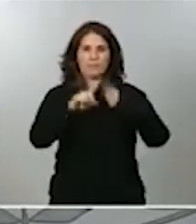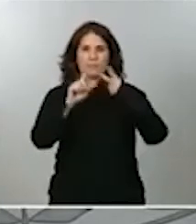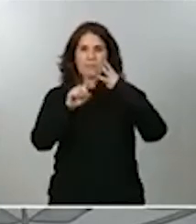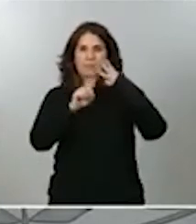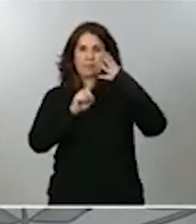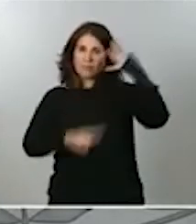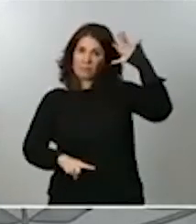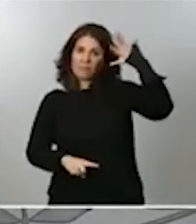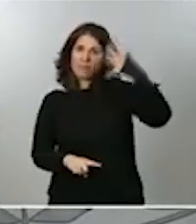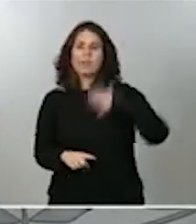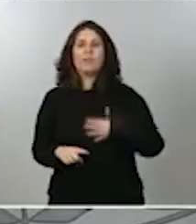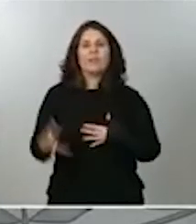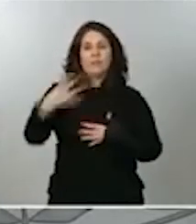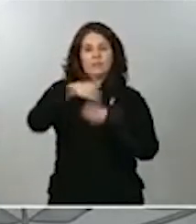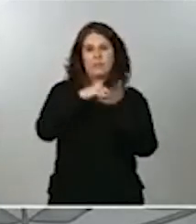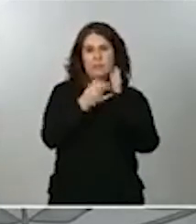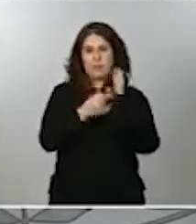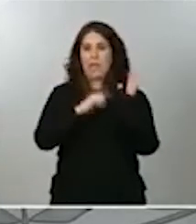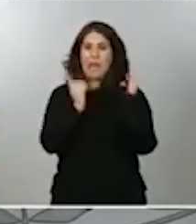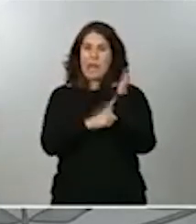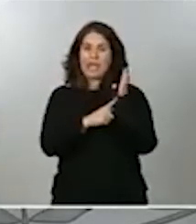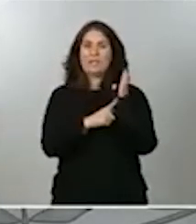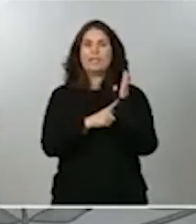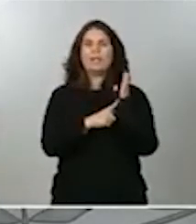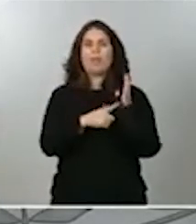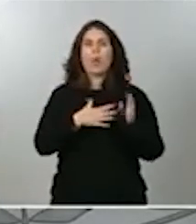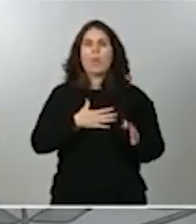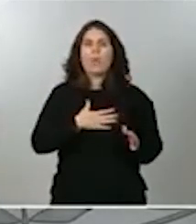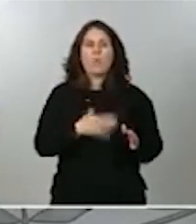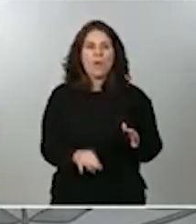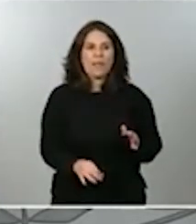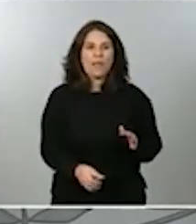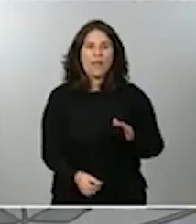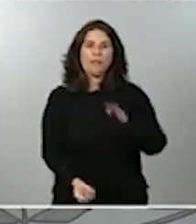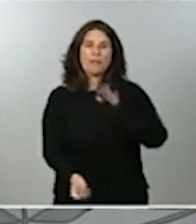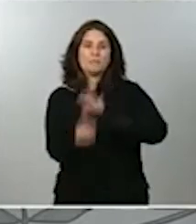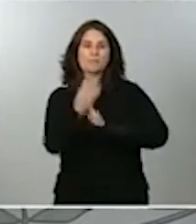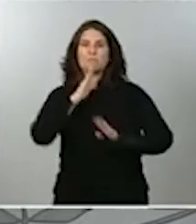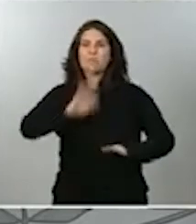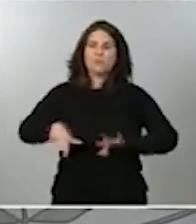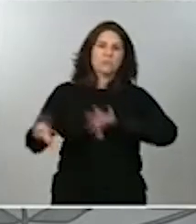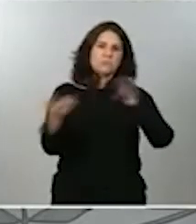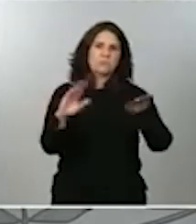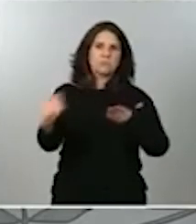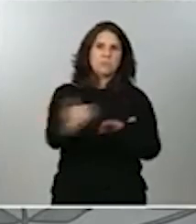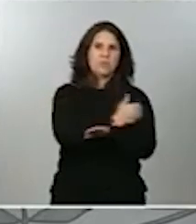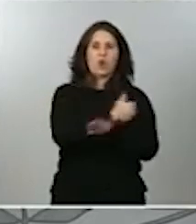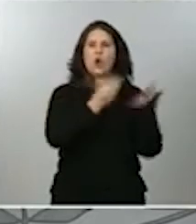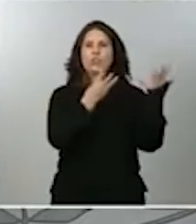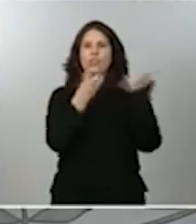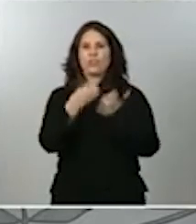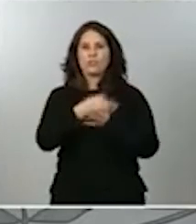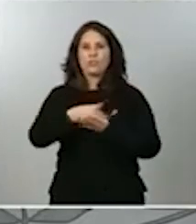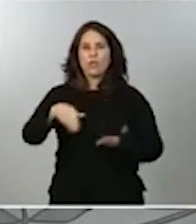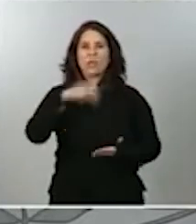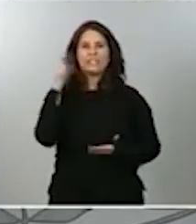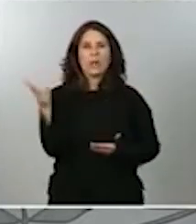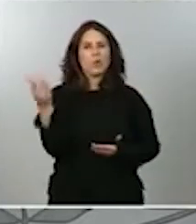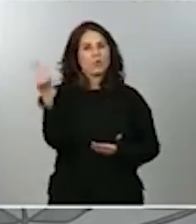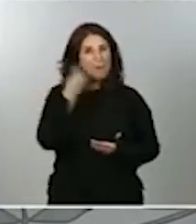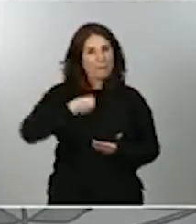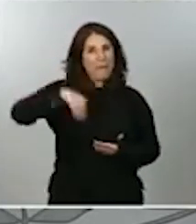en el proyecto de ley podrían generar en torno a 800 millones de euros adicionales en un solo